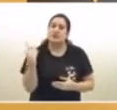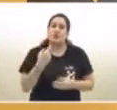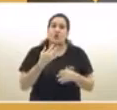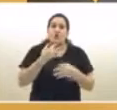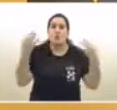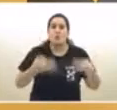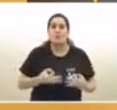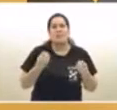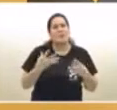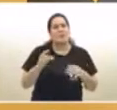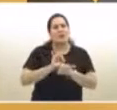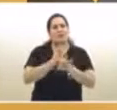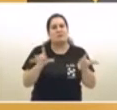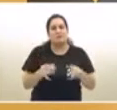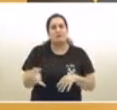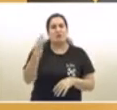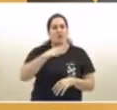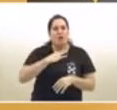sigue siendo alto.